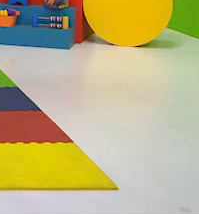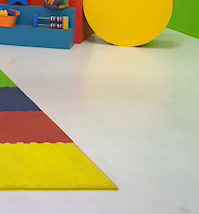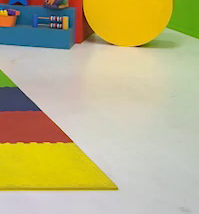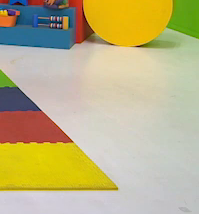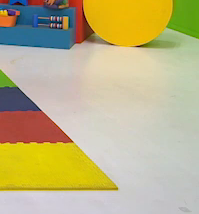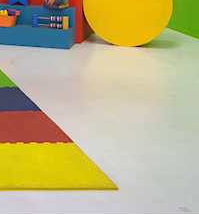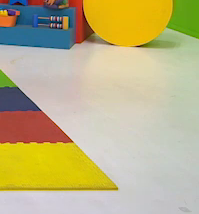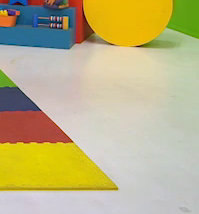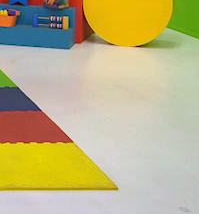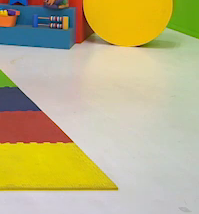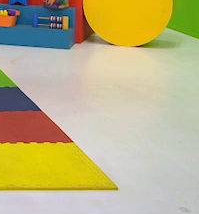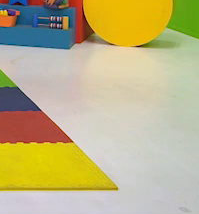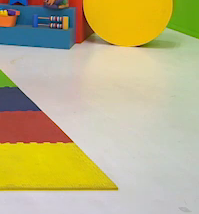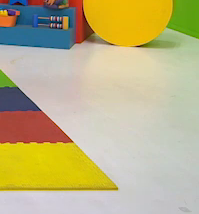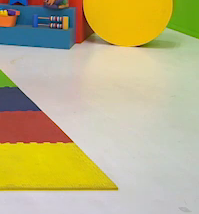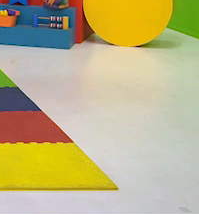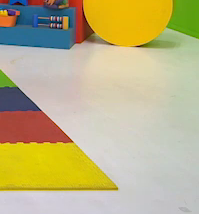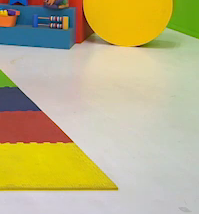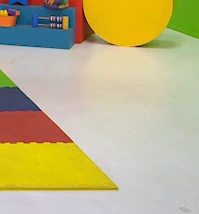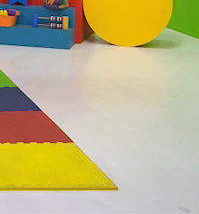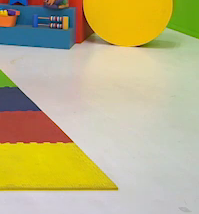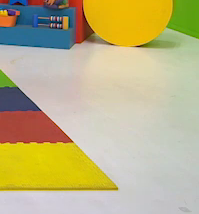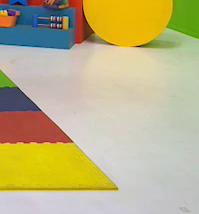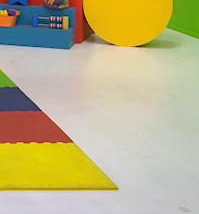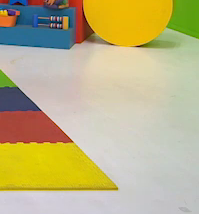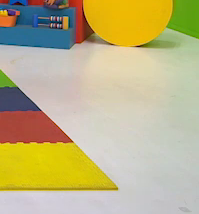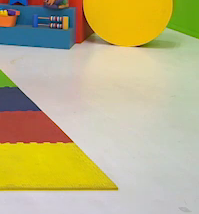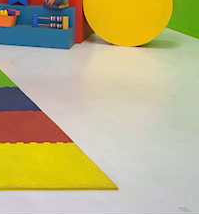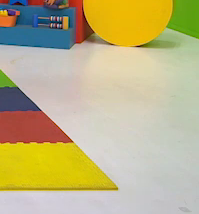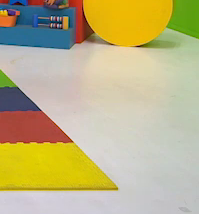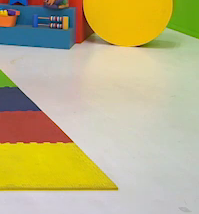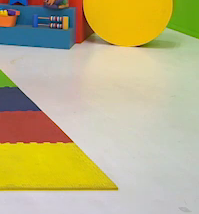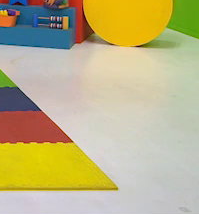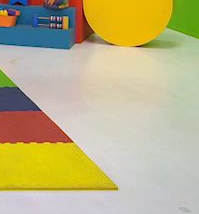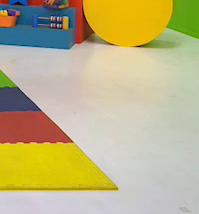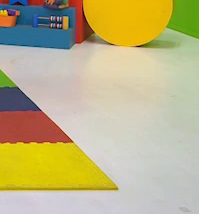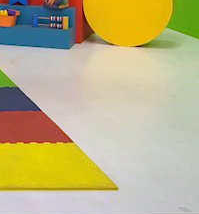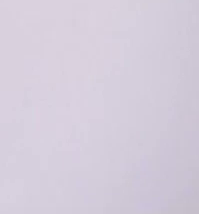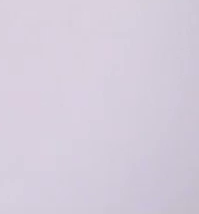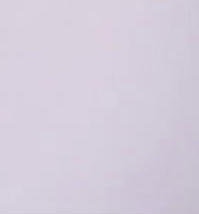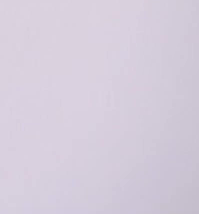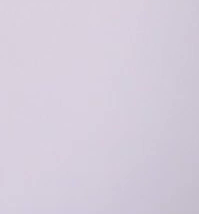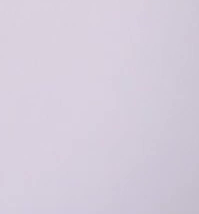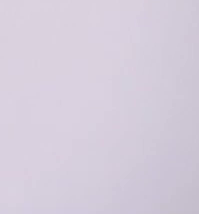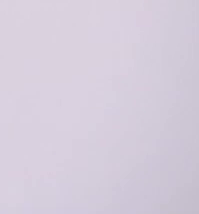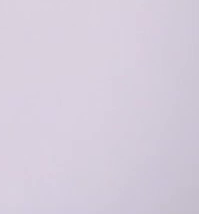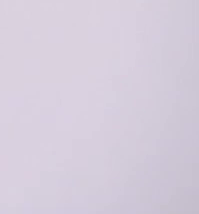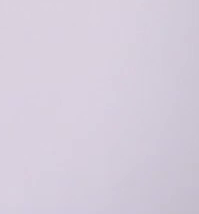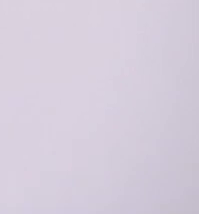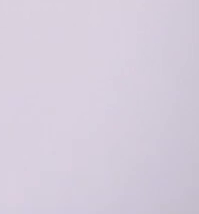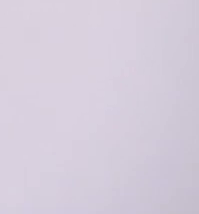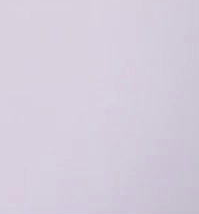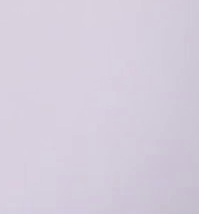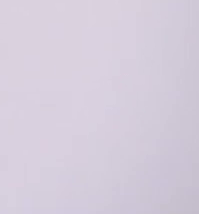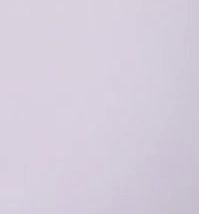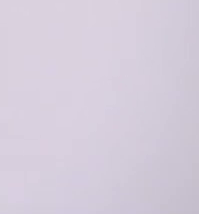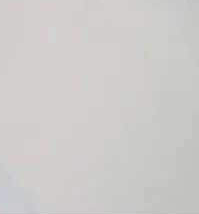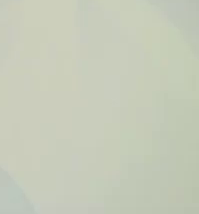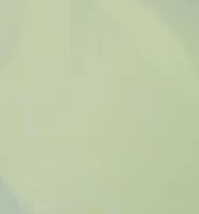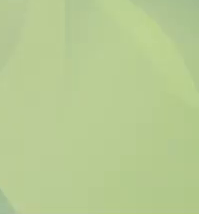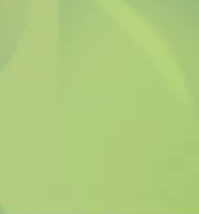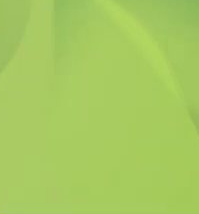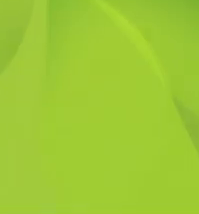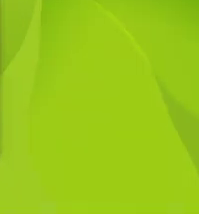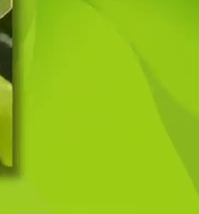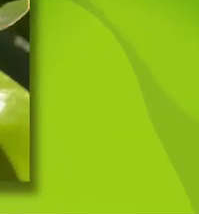Y ahora vamos a pegar la flor del mandarina. flor! ¡Oh, qué linda